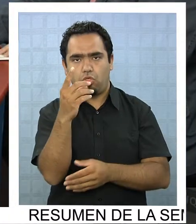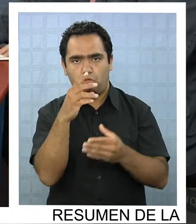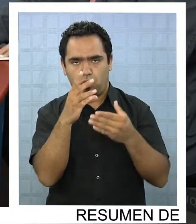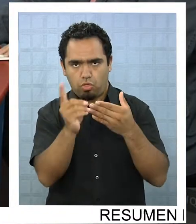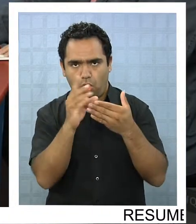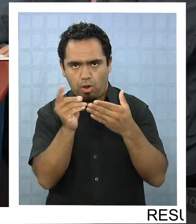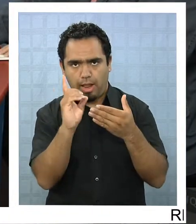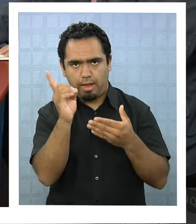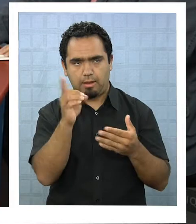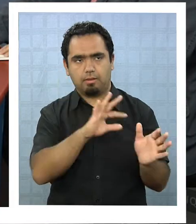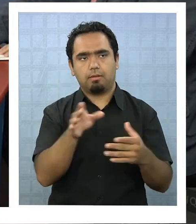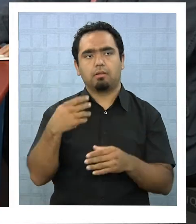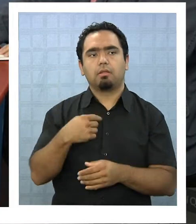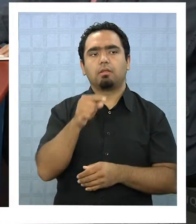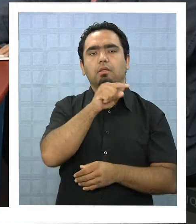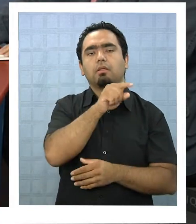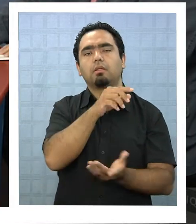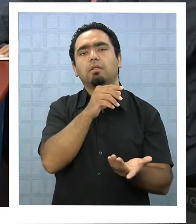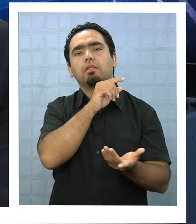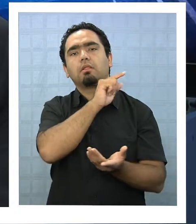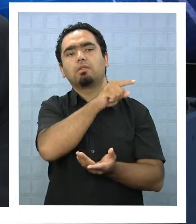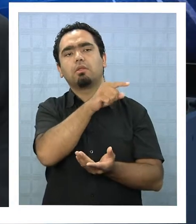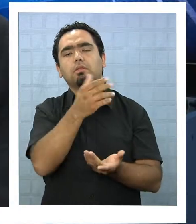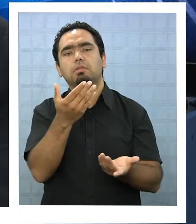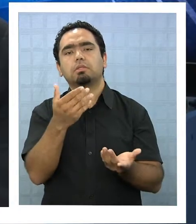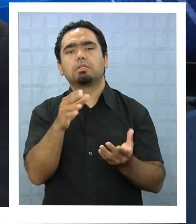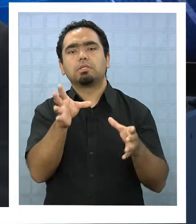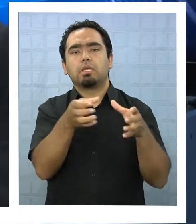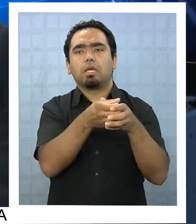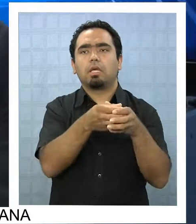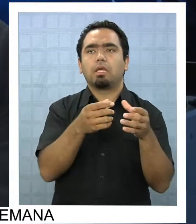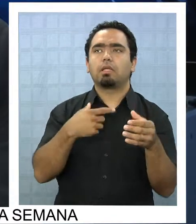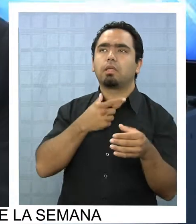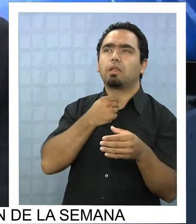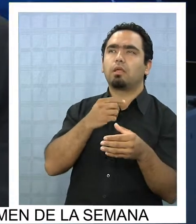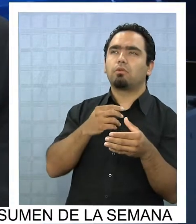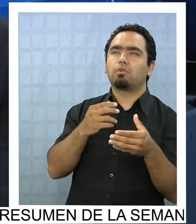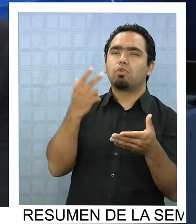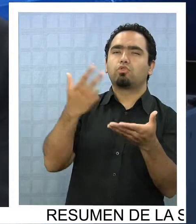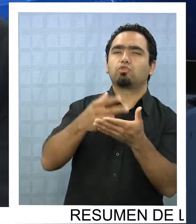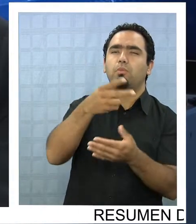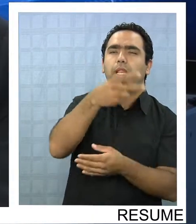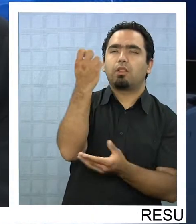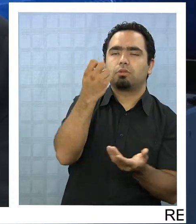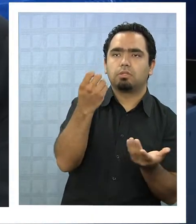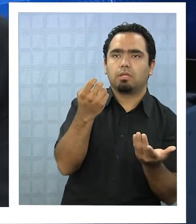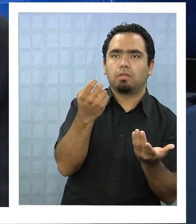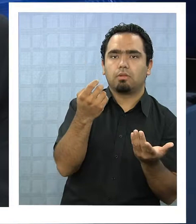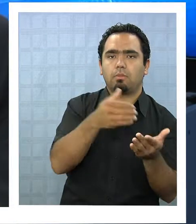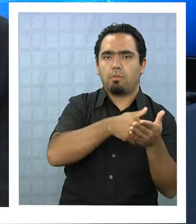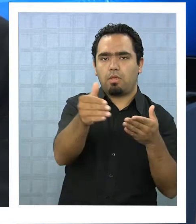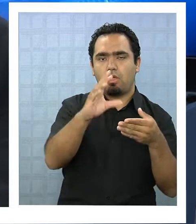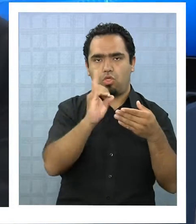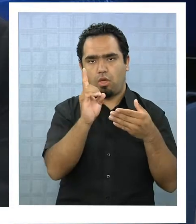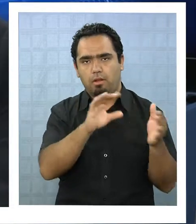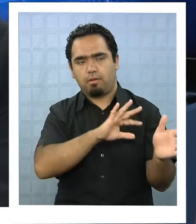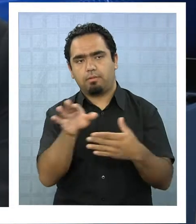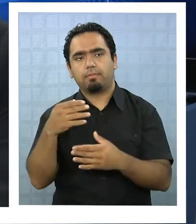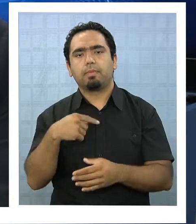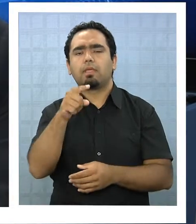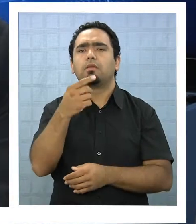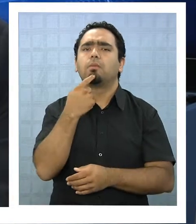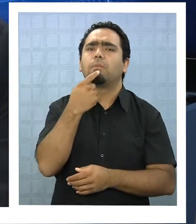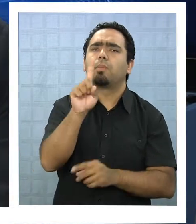recaudar en régimen vale decir en su momento máximo 8.200 yo le quiero preguntar a todos los iquiqueños y de altos pisos por la